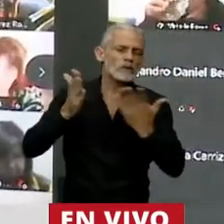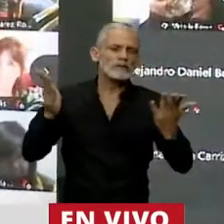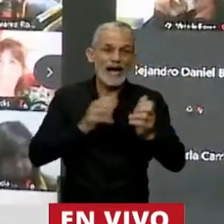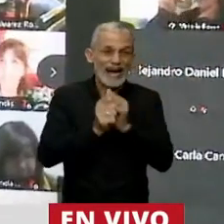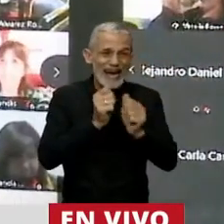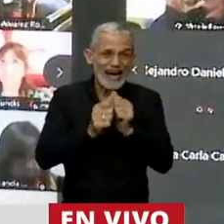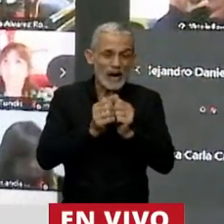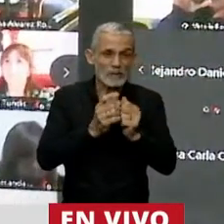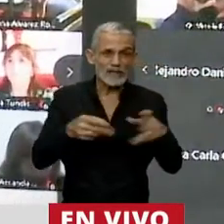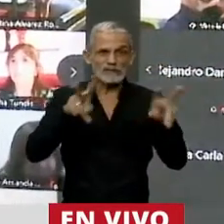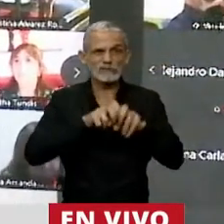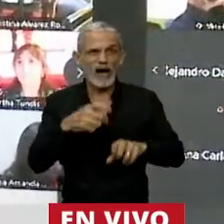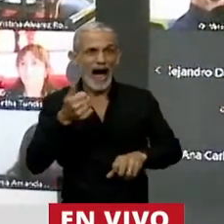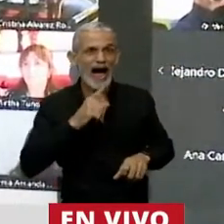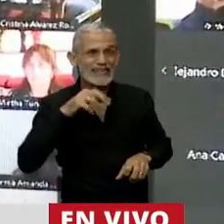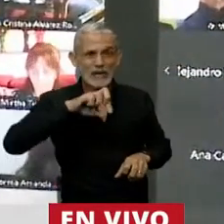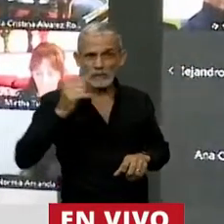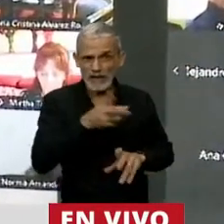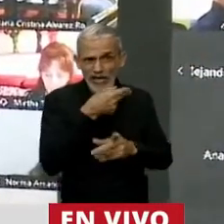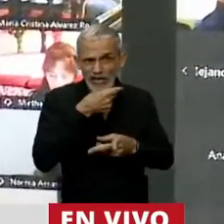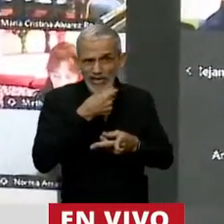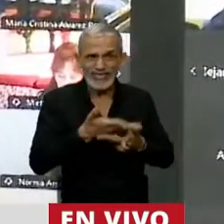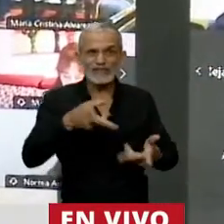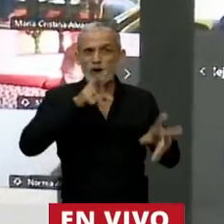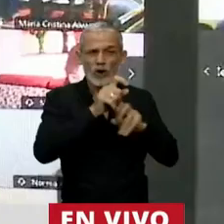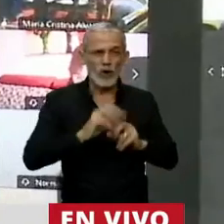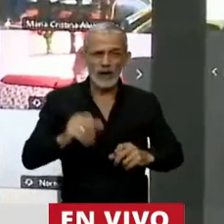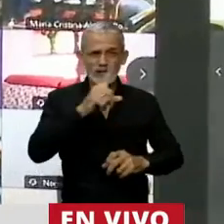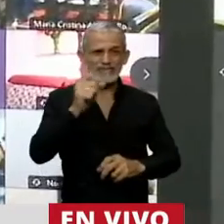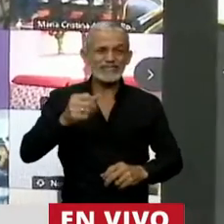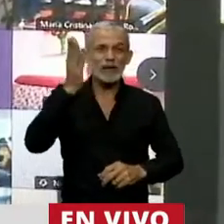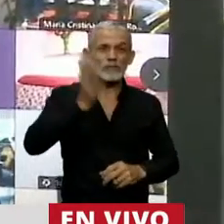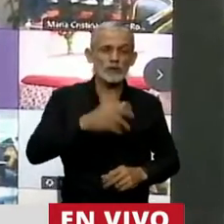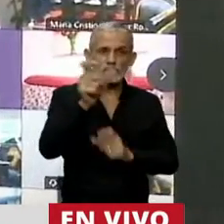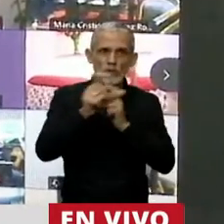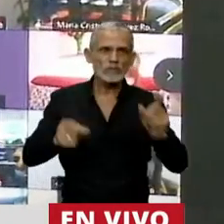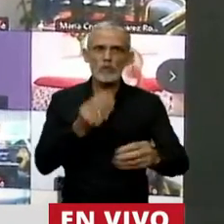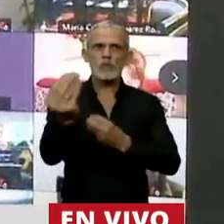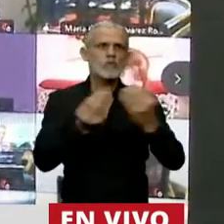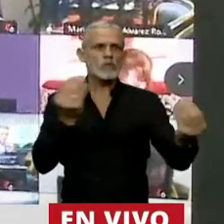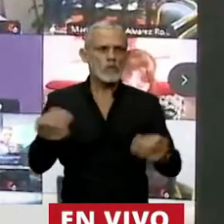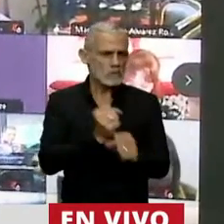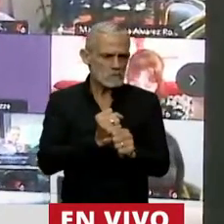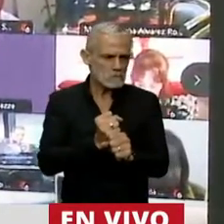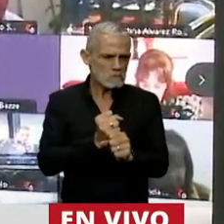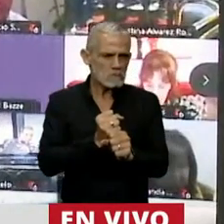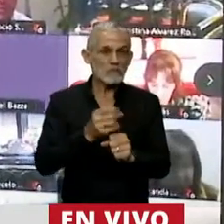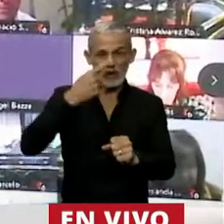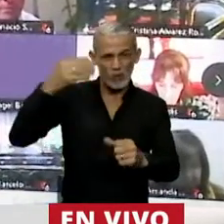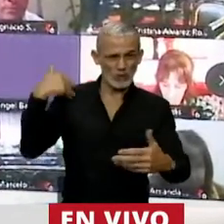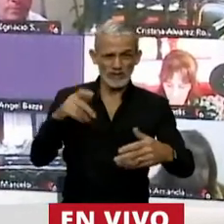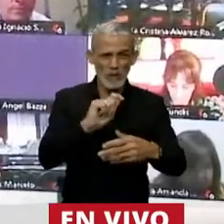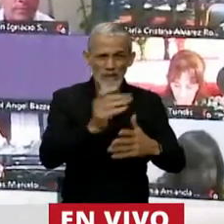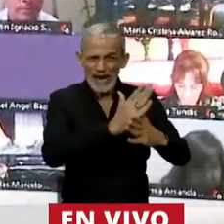están dejando de percibir el ATP sin haber logrado poner el 100% de su planta en funcionamiento, y donde en los últimos